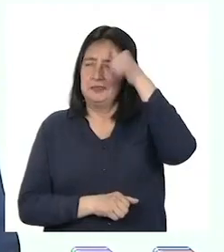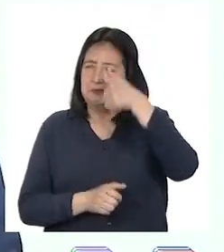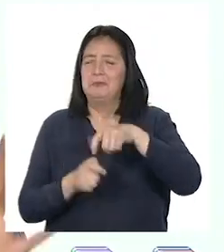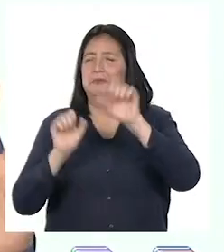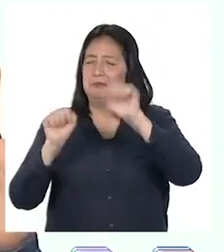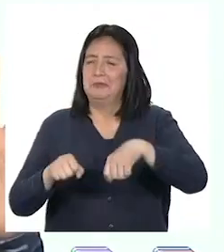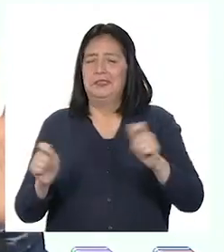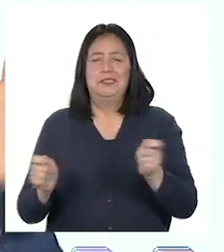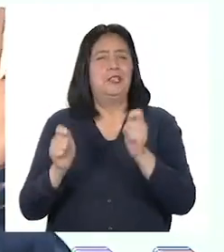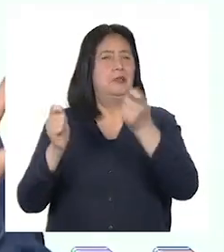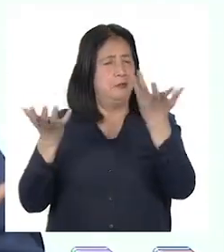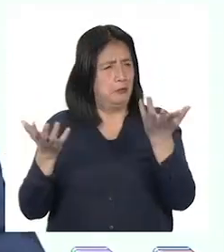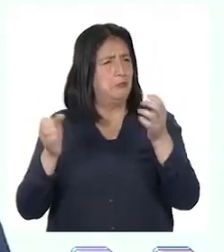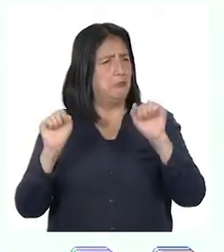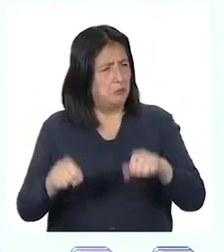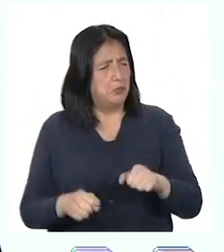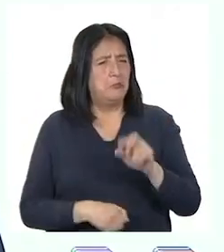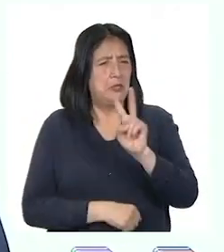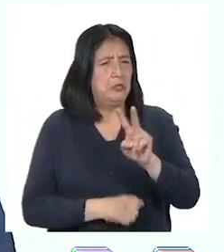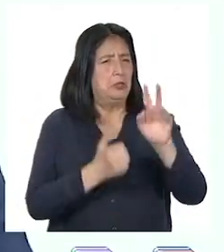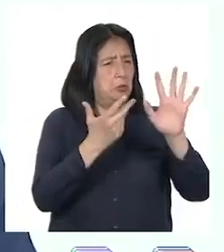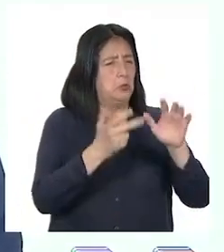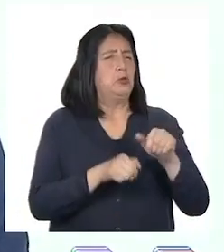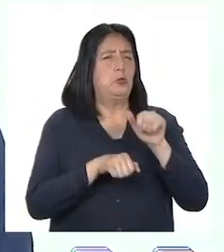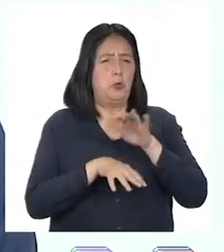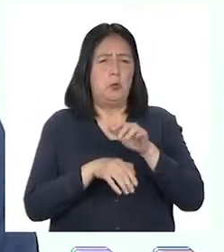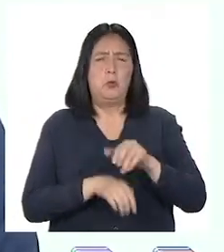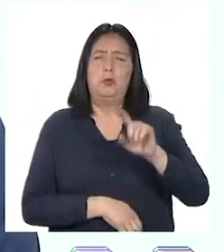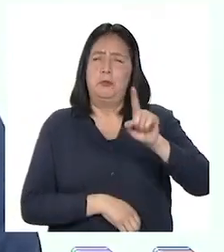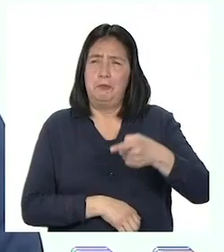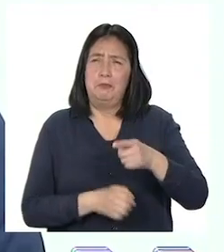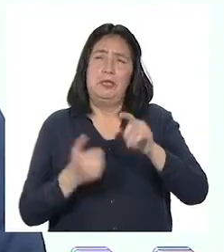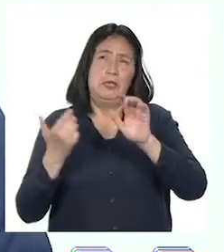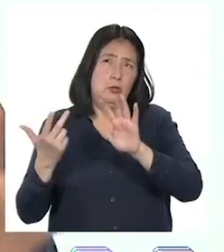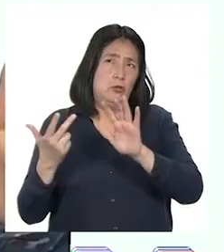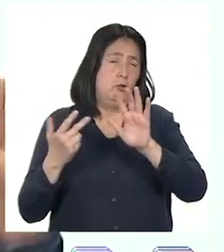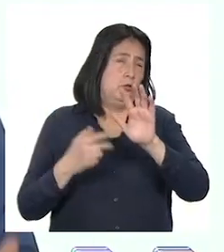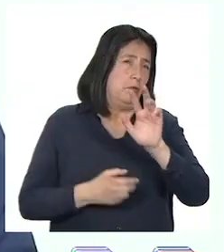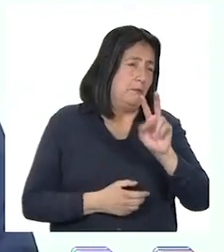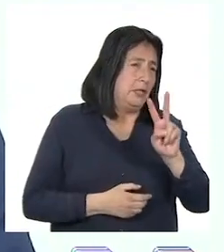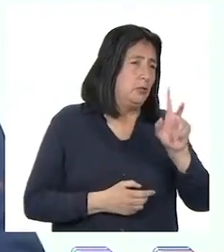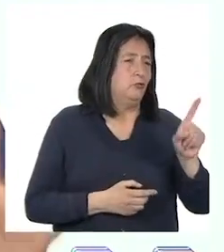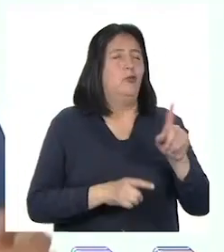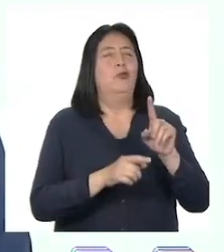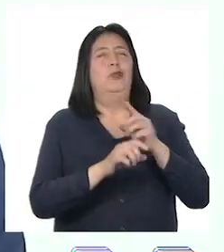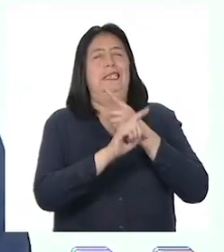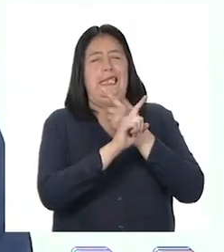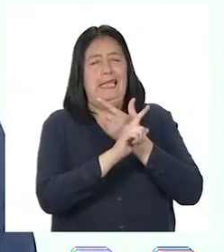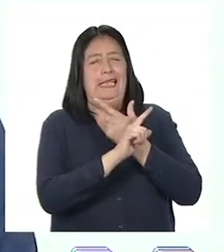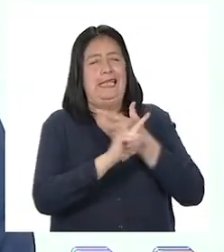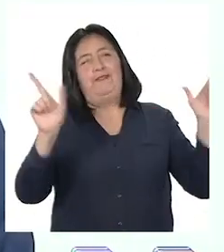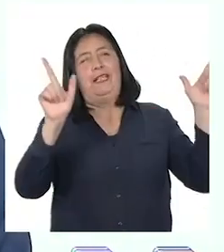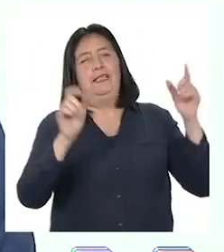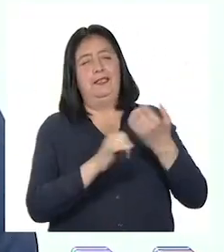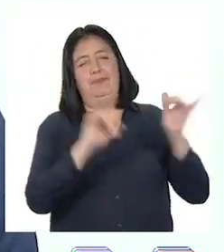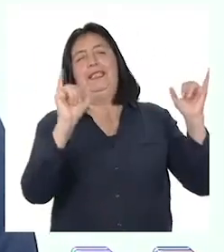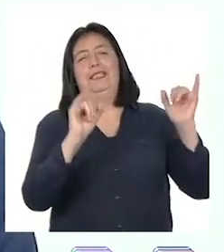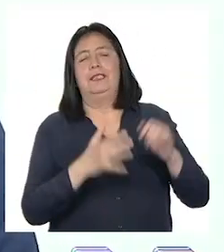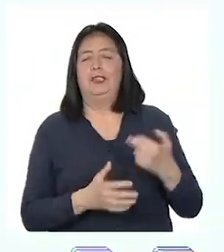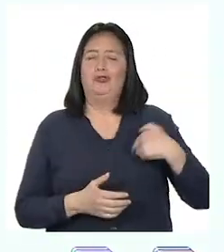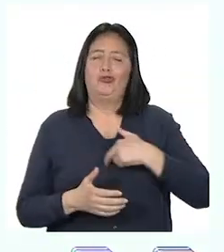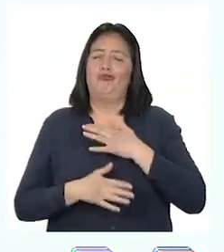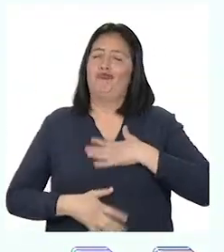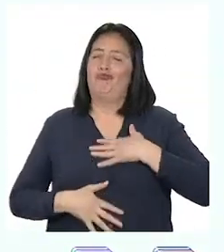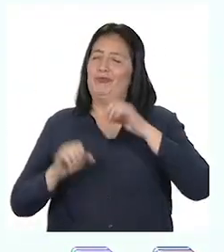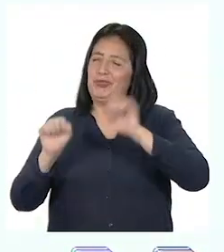y festejaremos el hecho de que desde el 28 de julio de 1821 somos libres e independientes. Y lo pasaremos